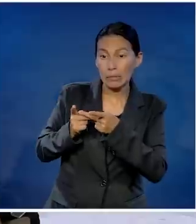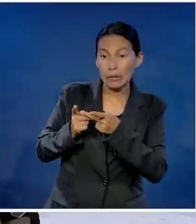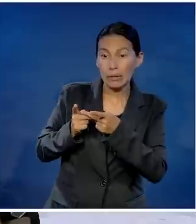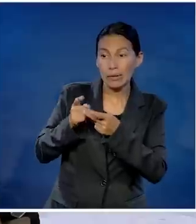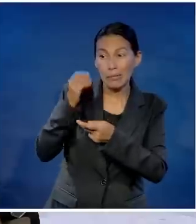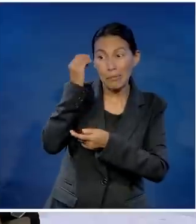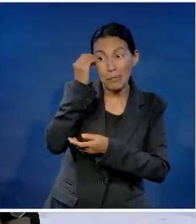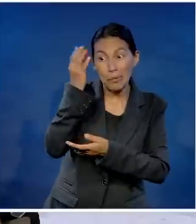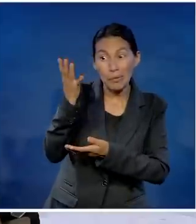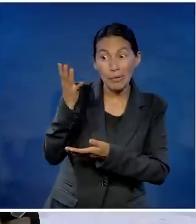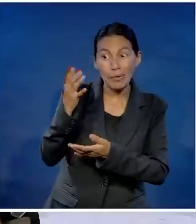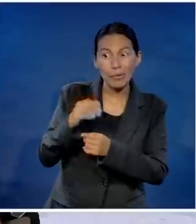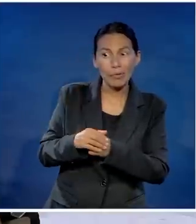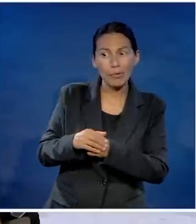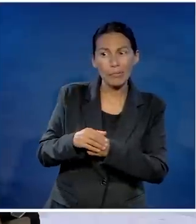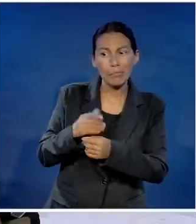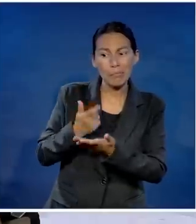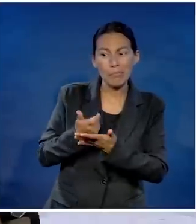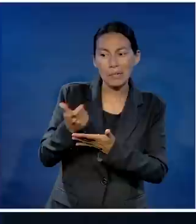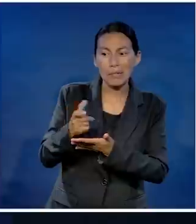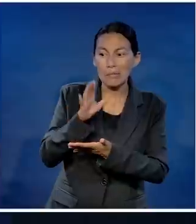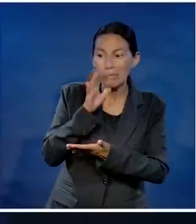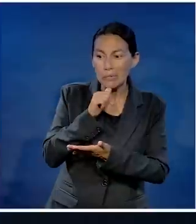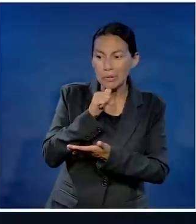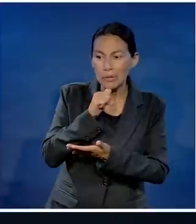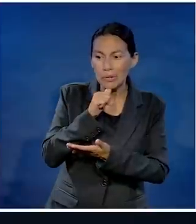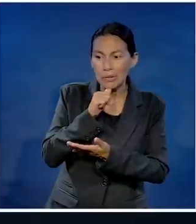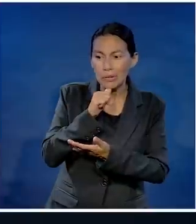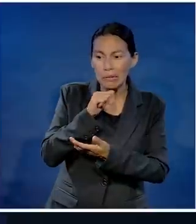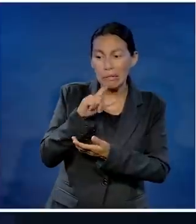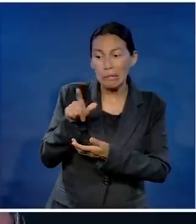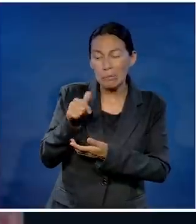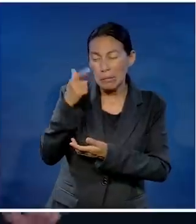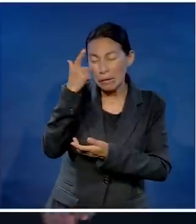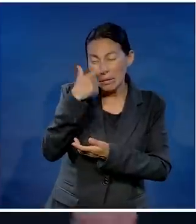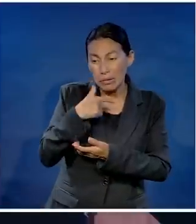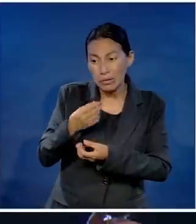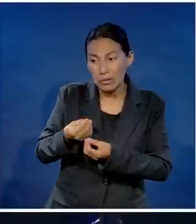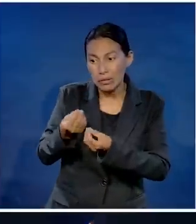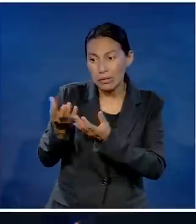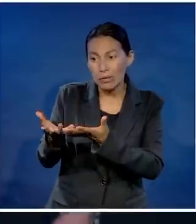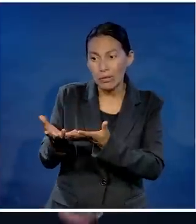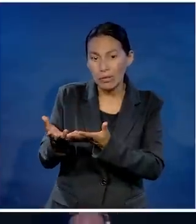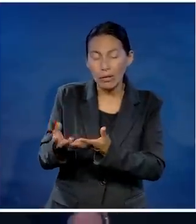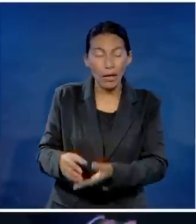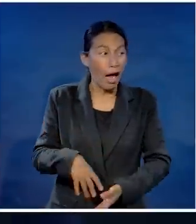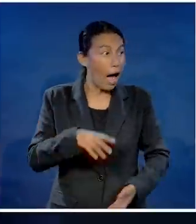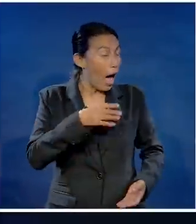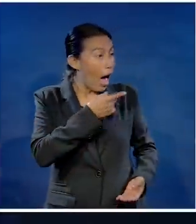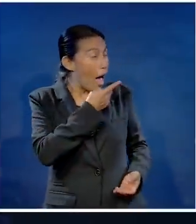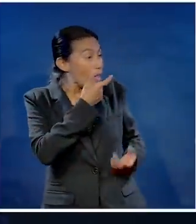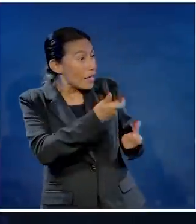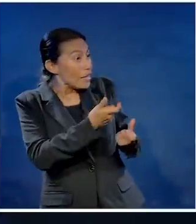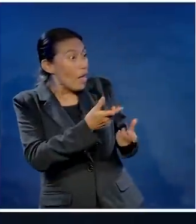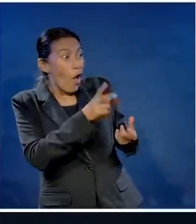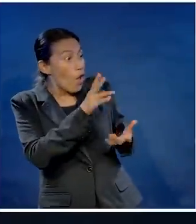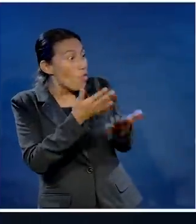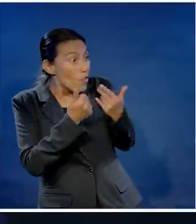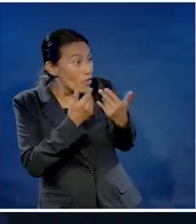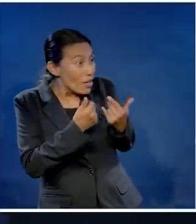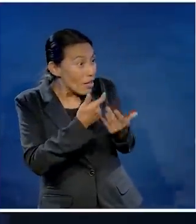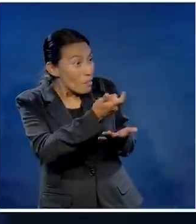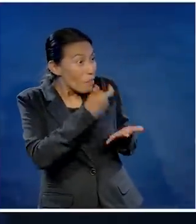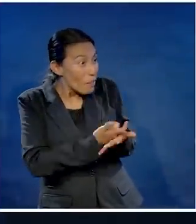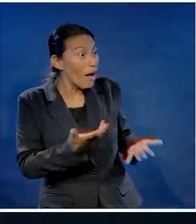préstame dinero se me quedó el dinero no tengo para pagar al ratito en la noche te lo doy no